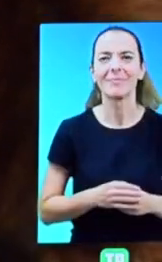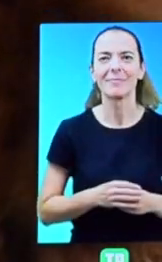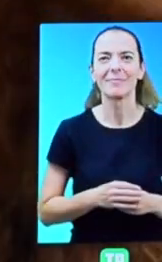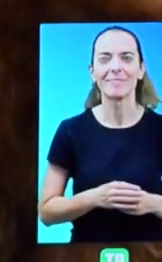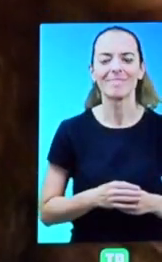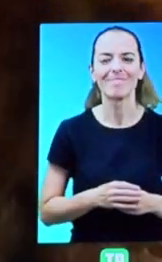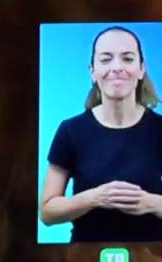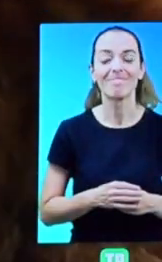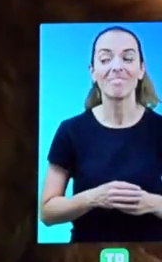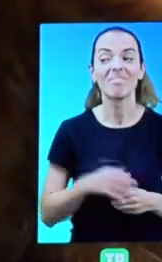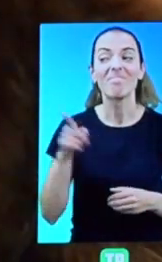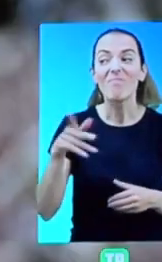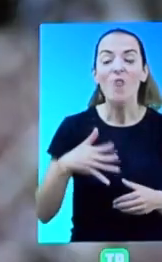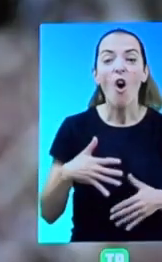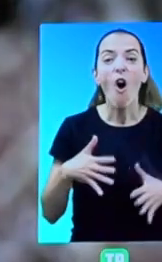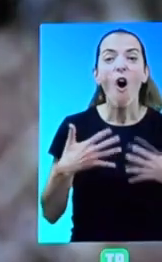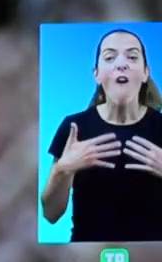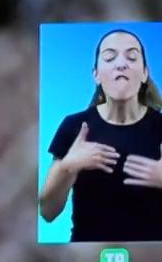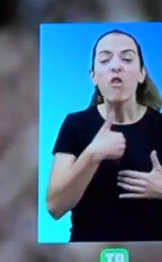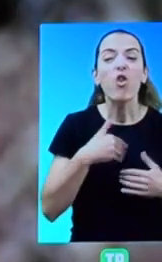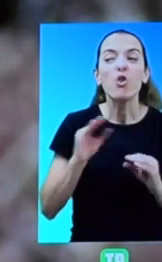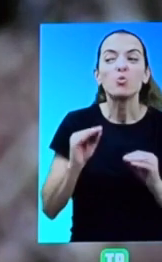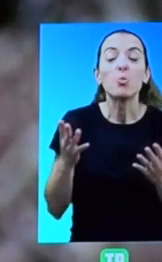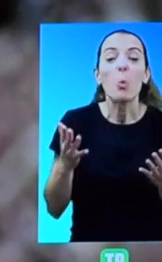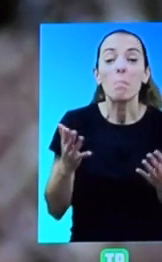Aún se desconoce su función.